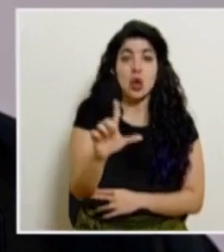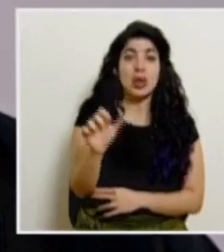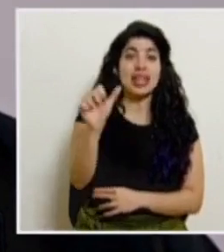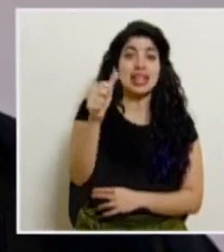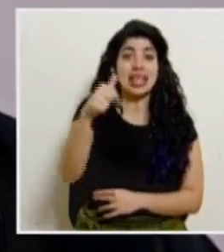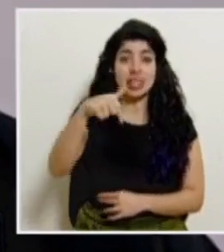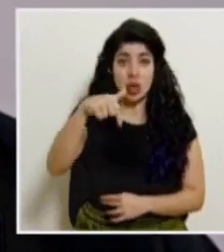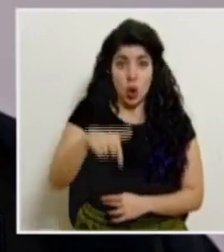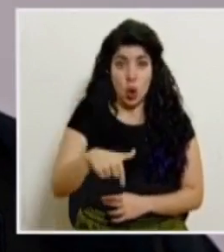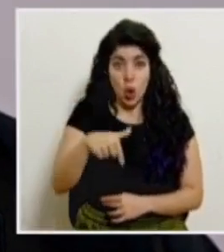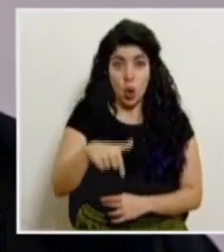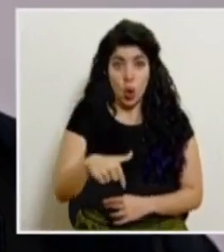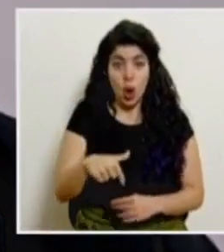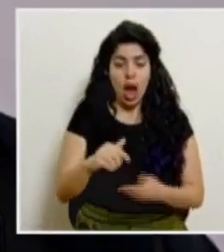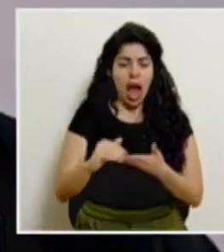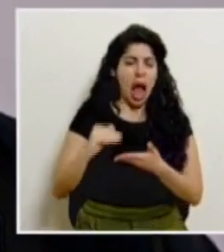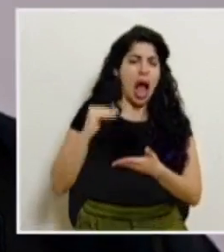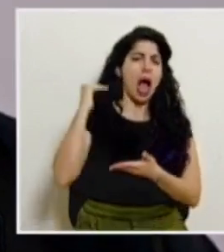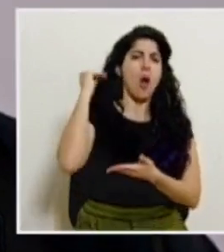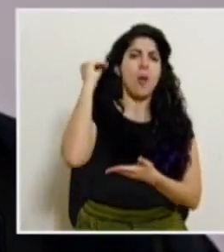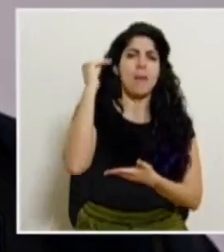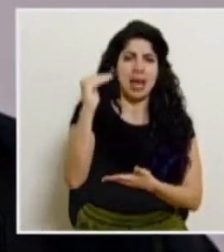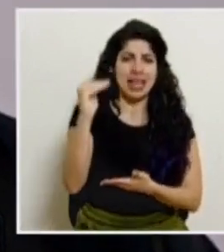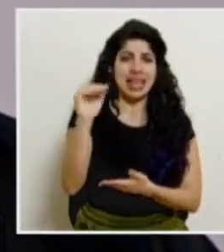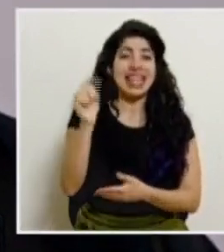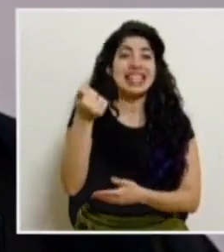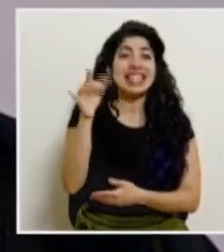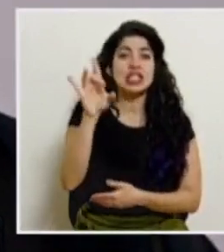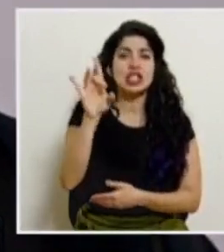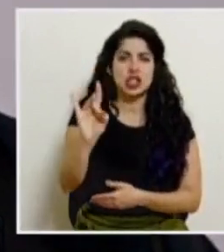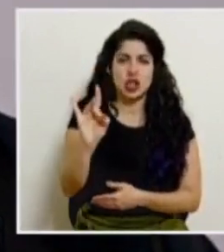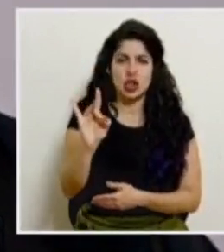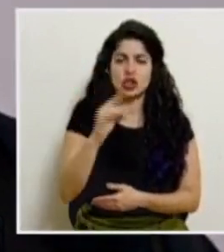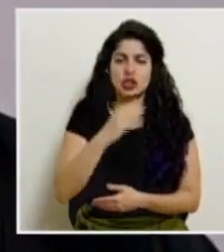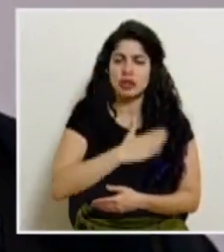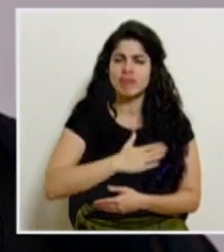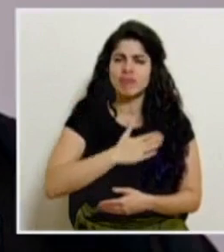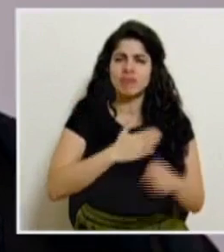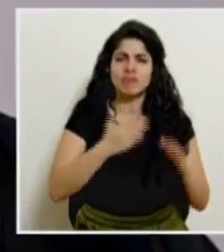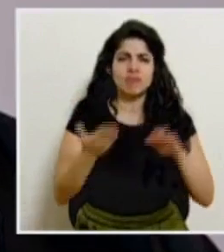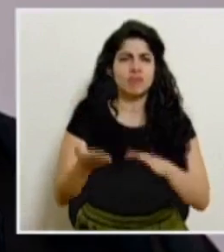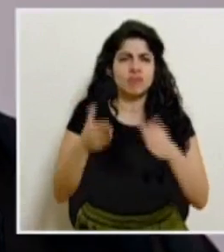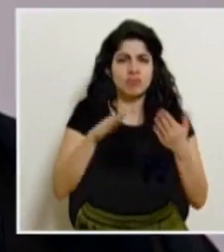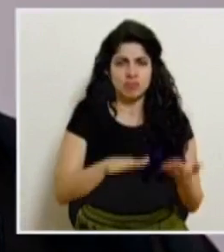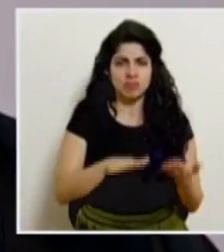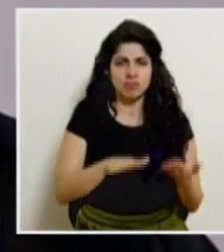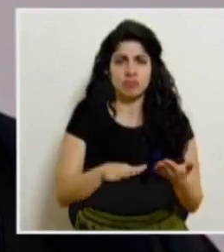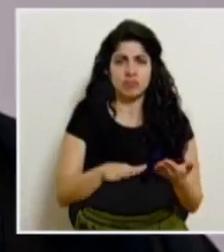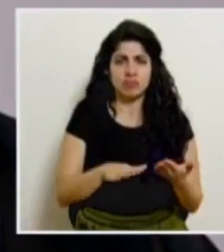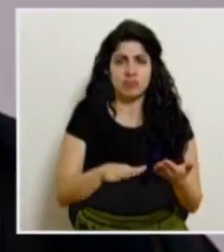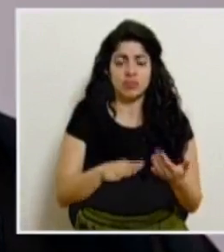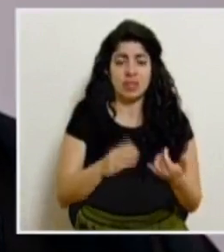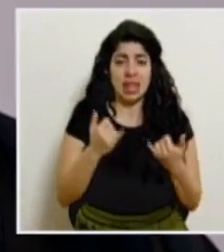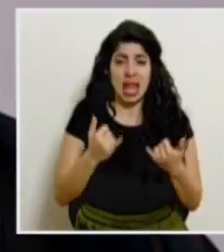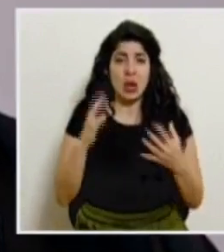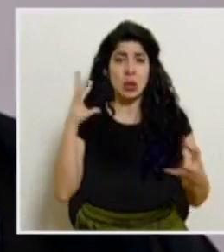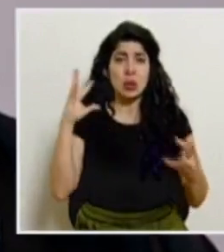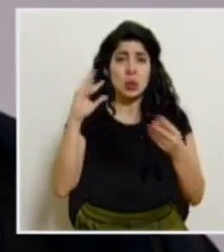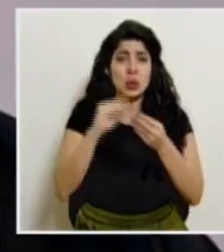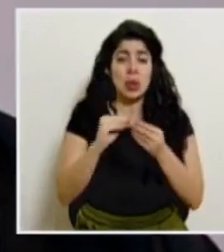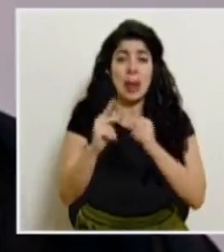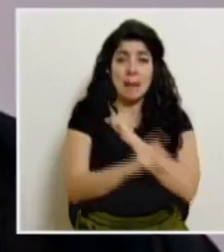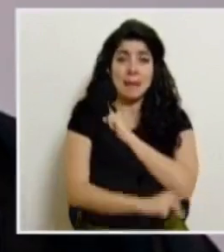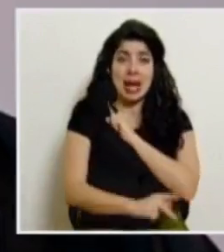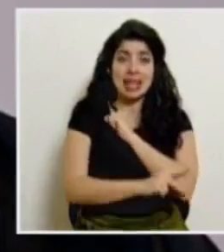10 y hoy estamos aumentando esa cifra ya a 18 lamentables fallecimientos con lo cual se llega a cifra